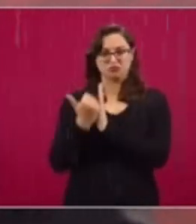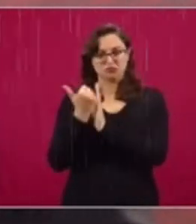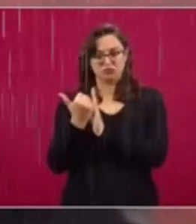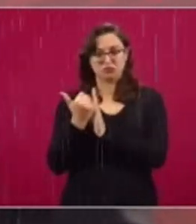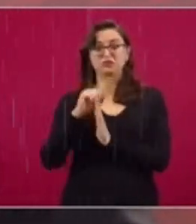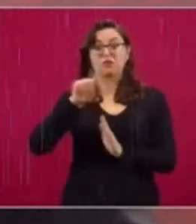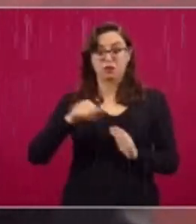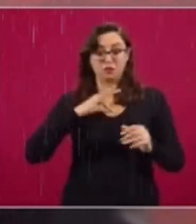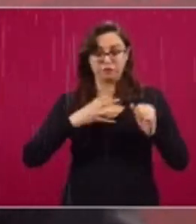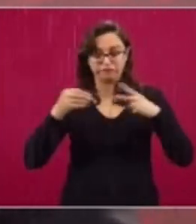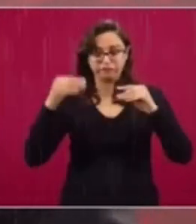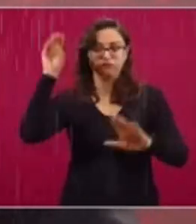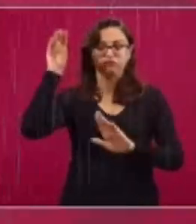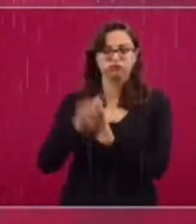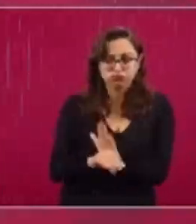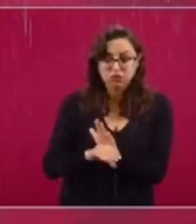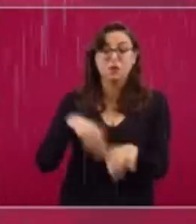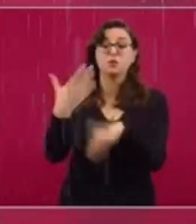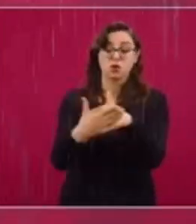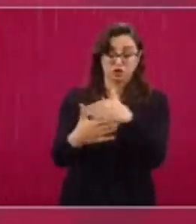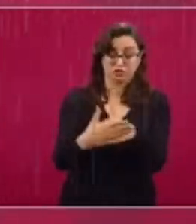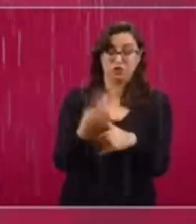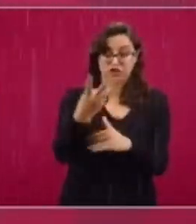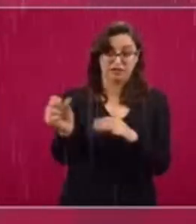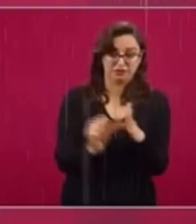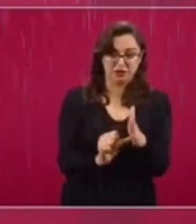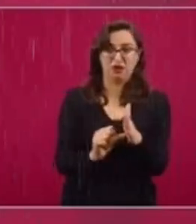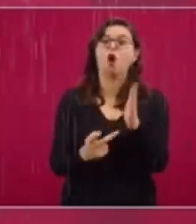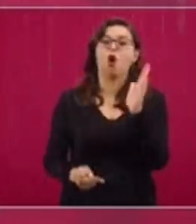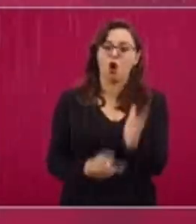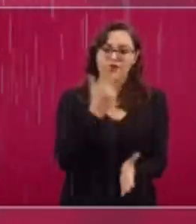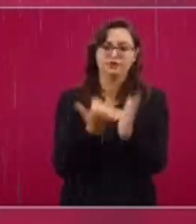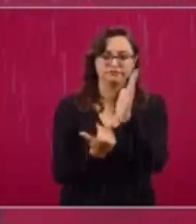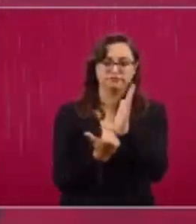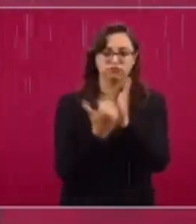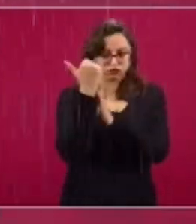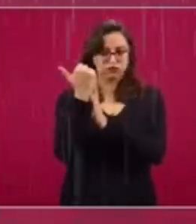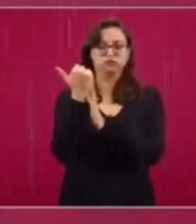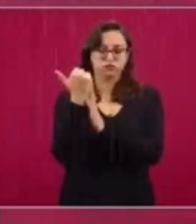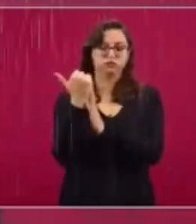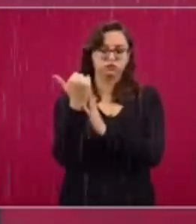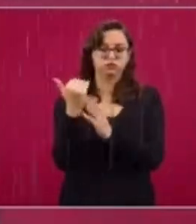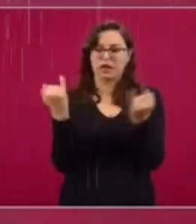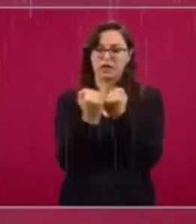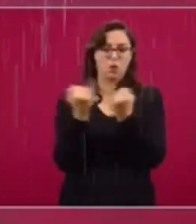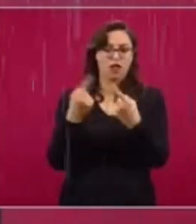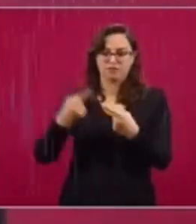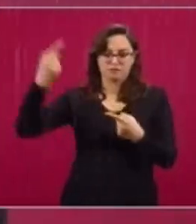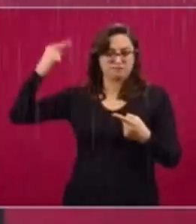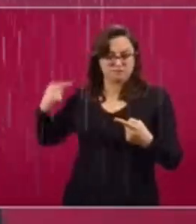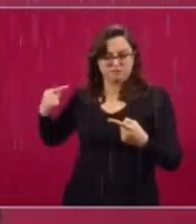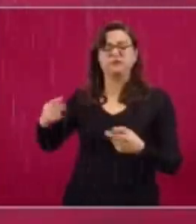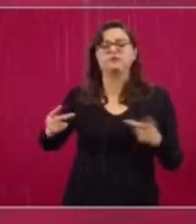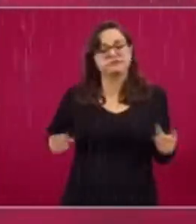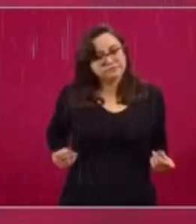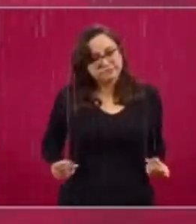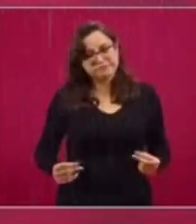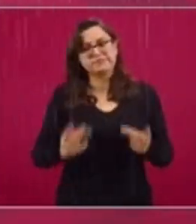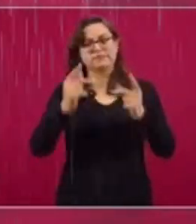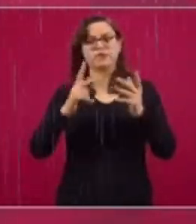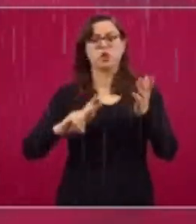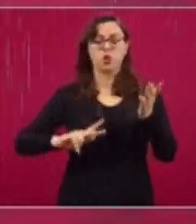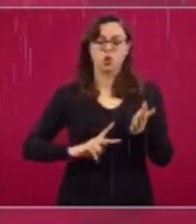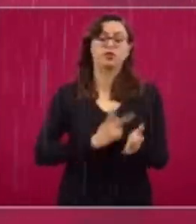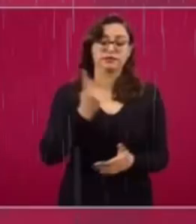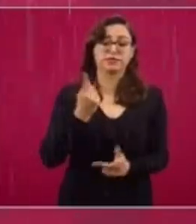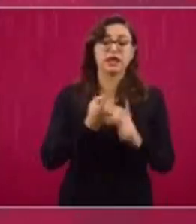pronóstico, de que vamos a poder recuperarnos y vamos a empezar a tener